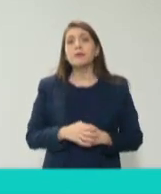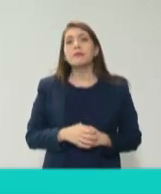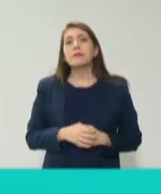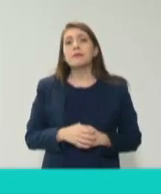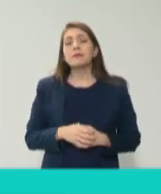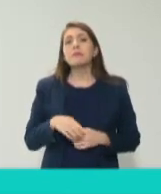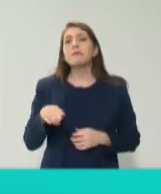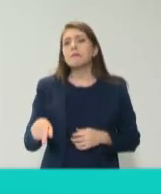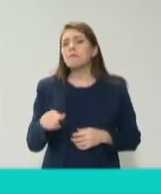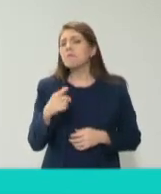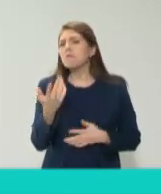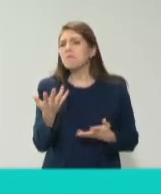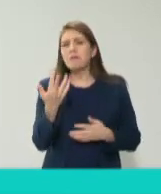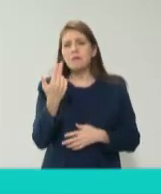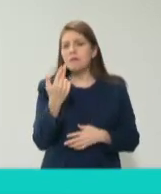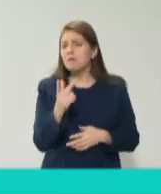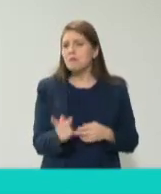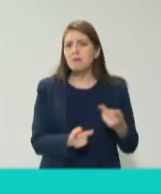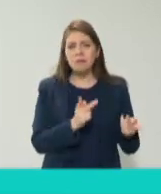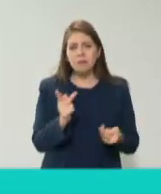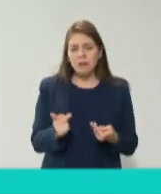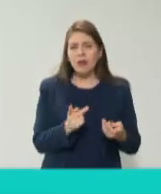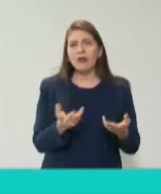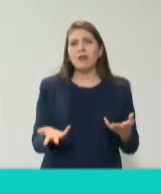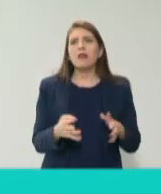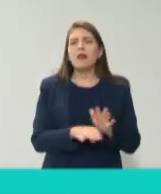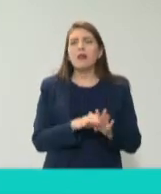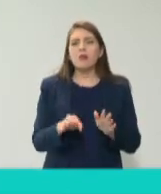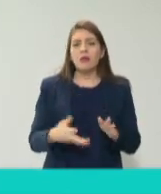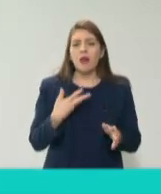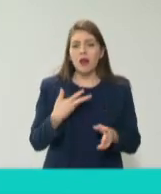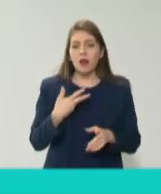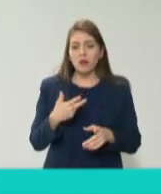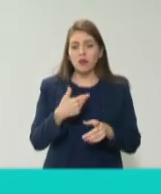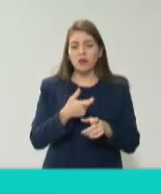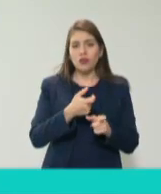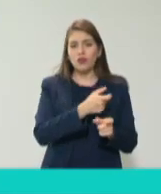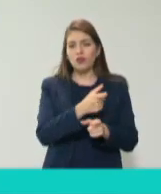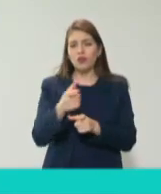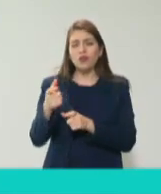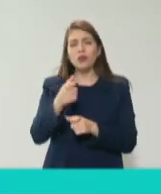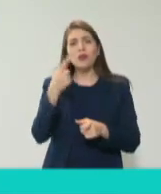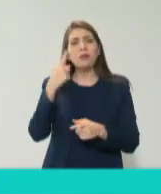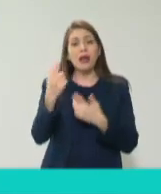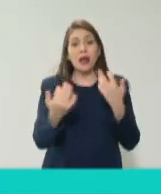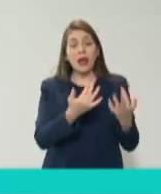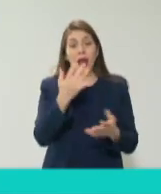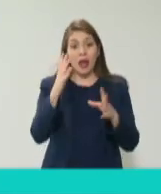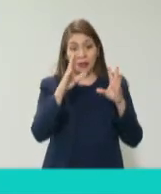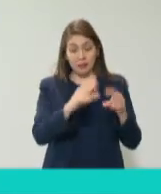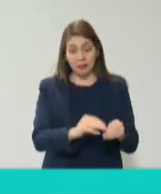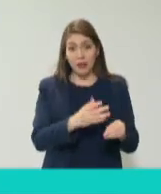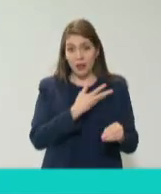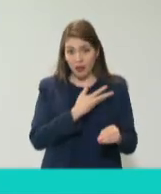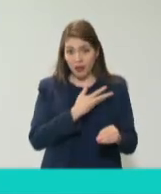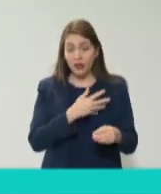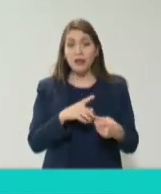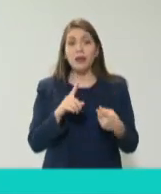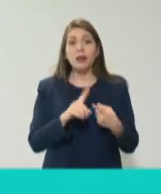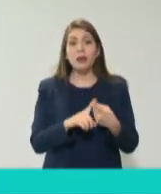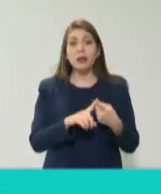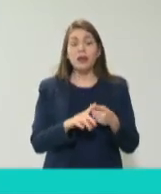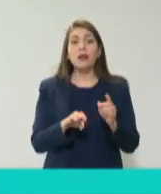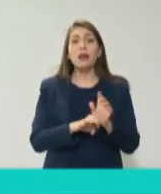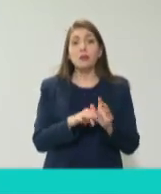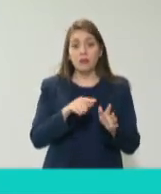25 preguntas como ¿tiene un extintor? el extintor fue verificado o rellenado